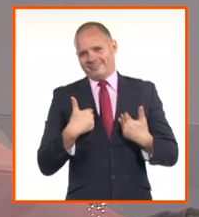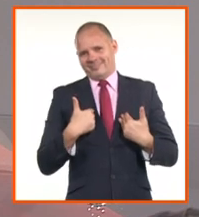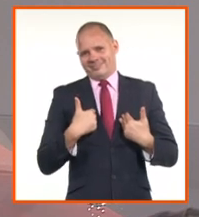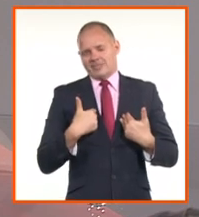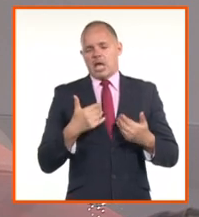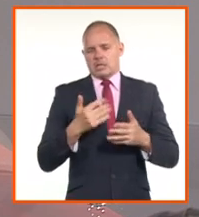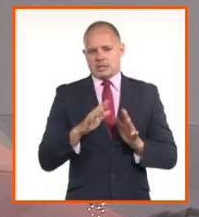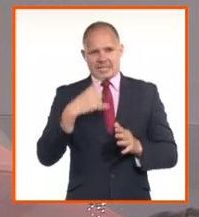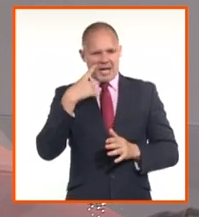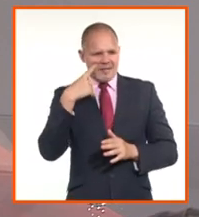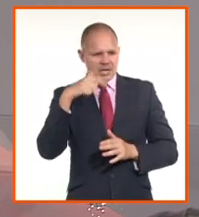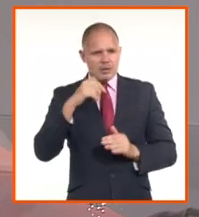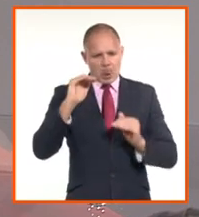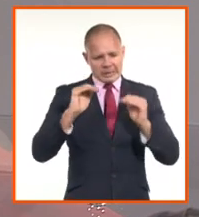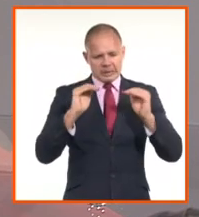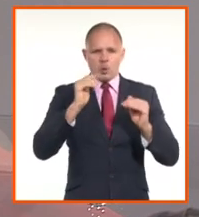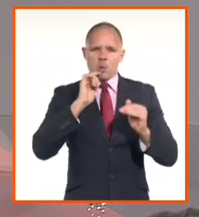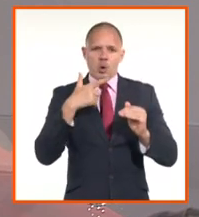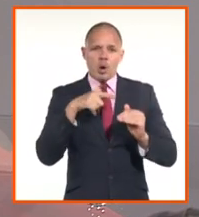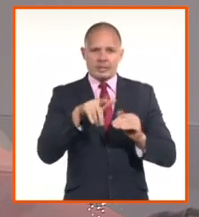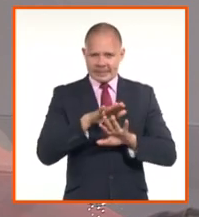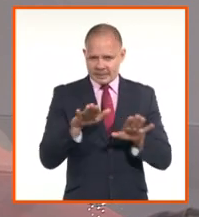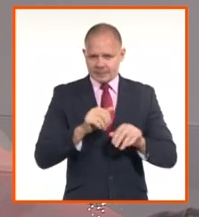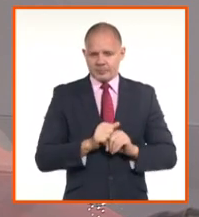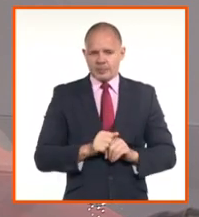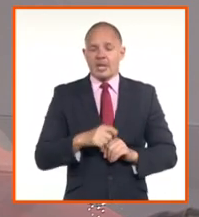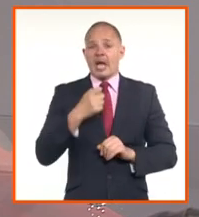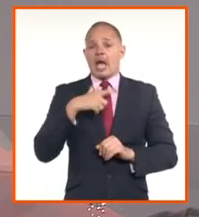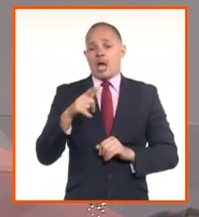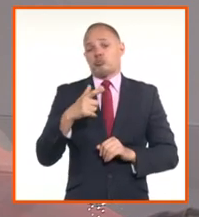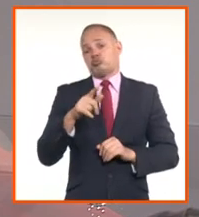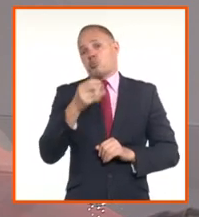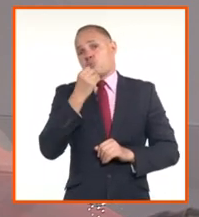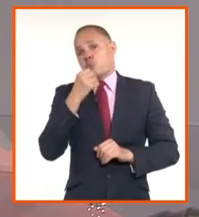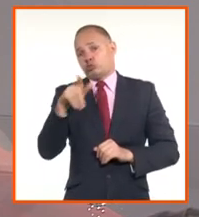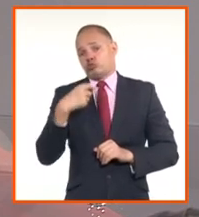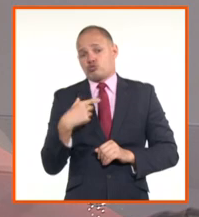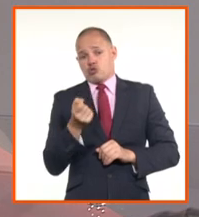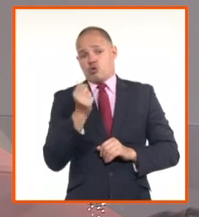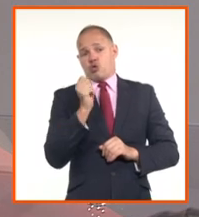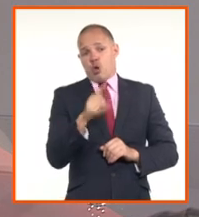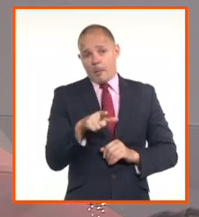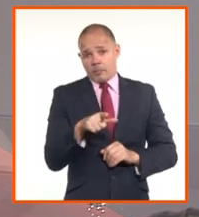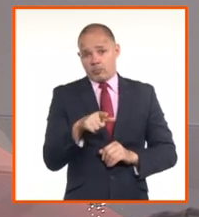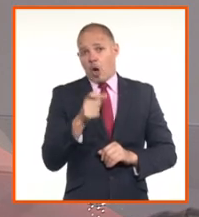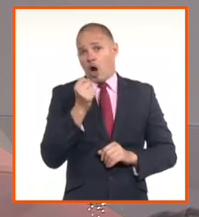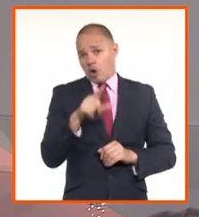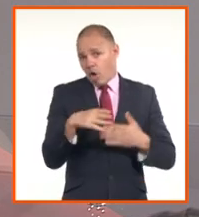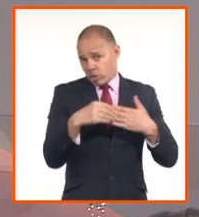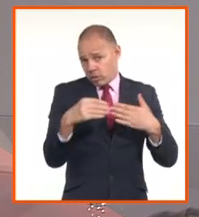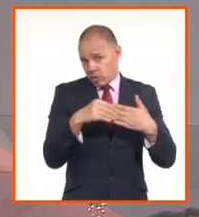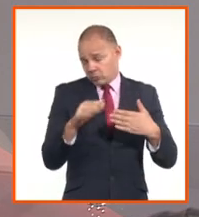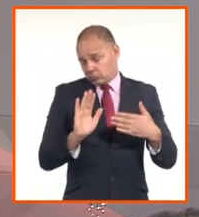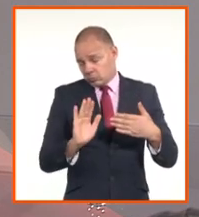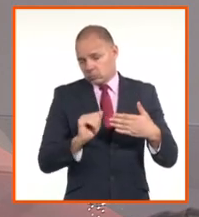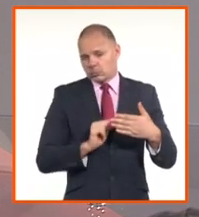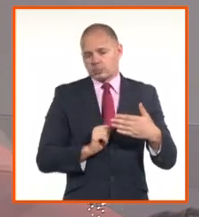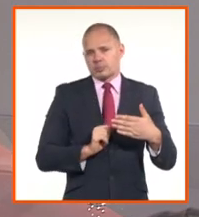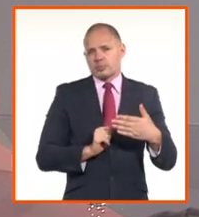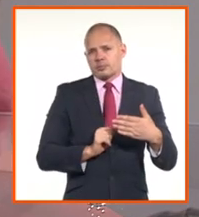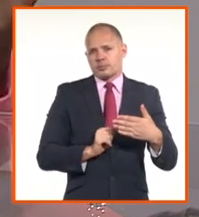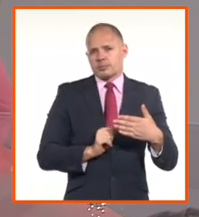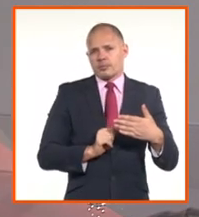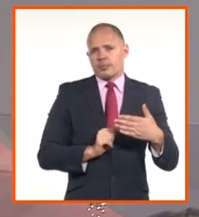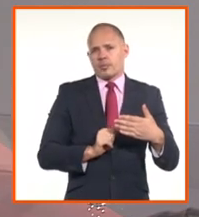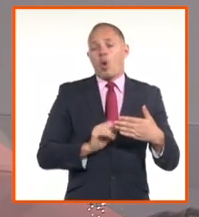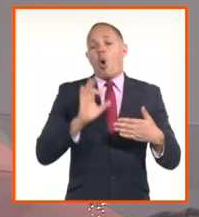márgenes de hoy, en el caso de la compra de divisas en efectivo y de la compra de divisas en